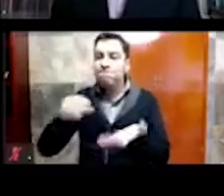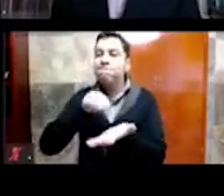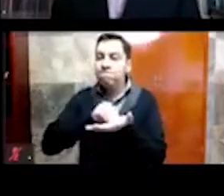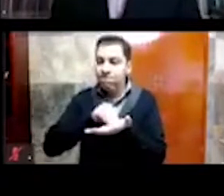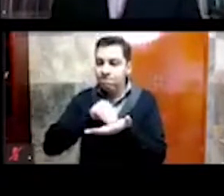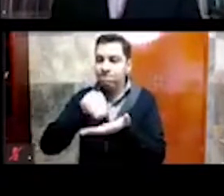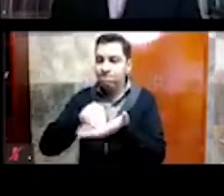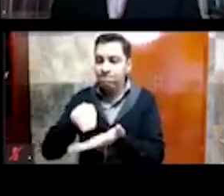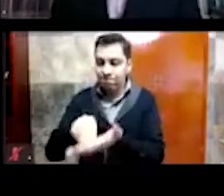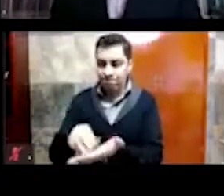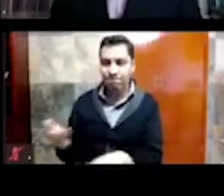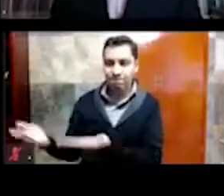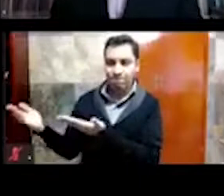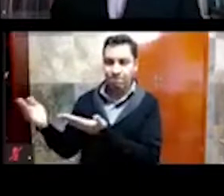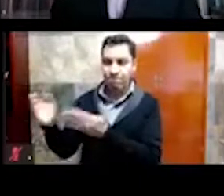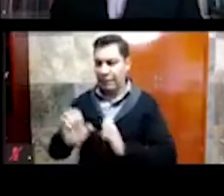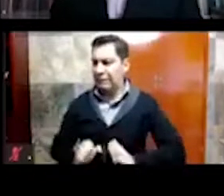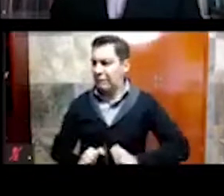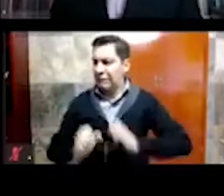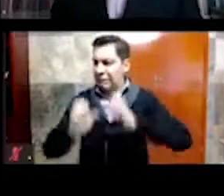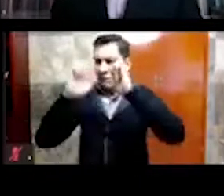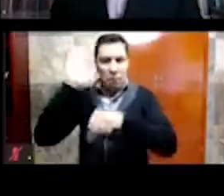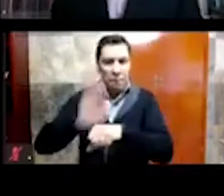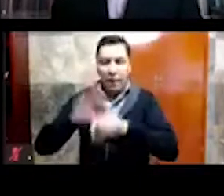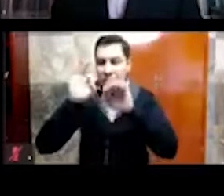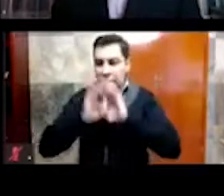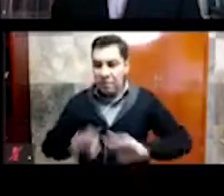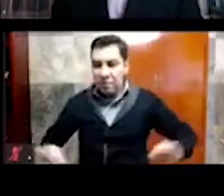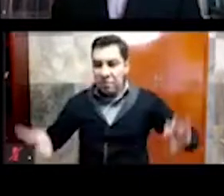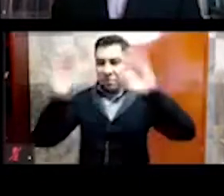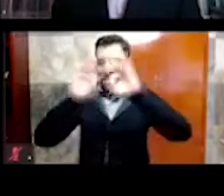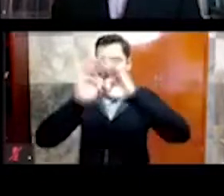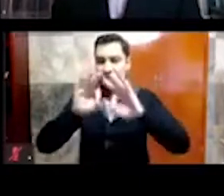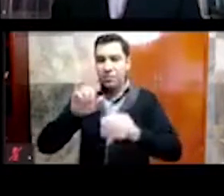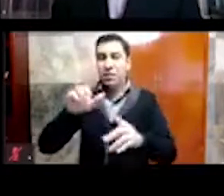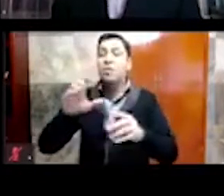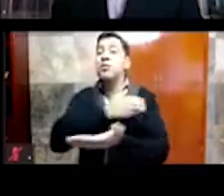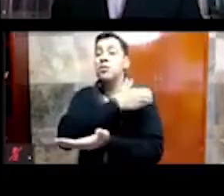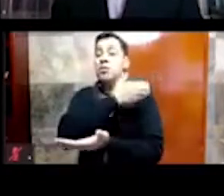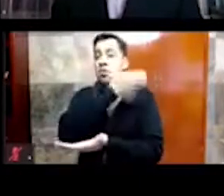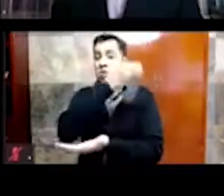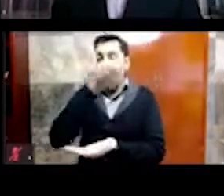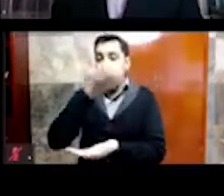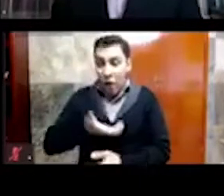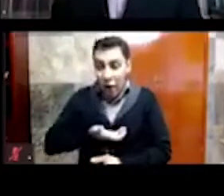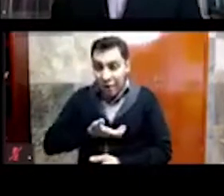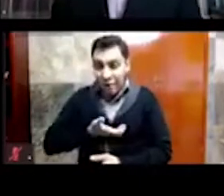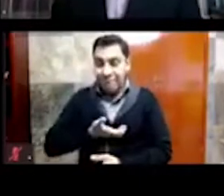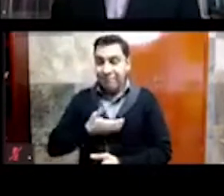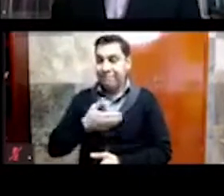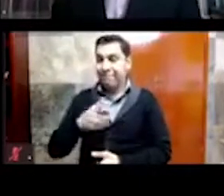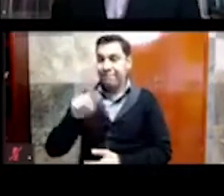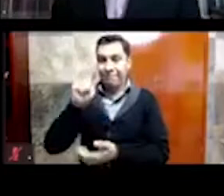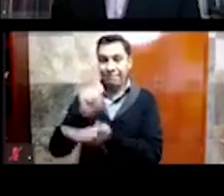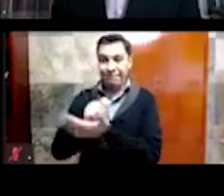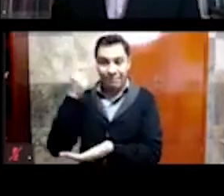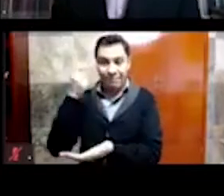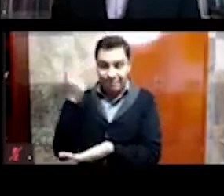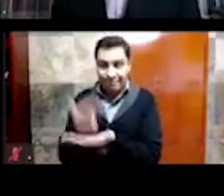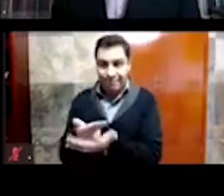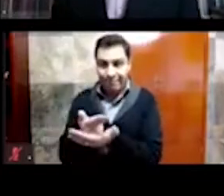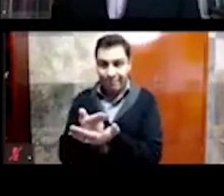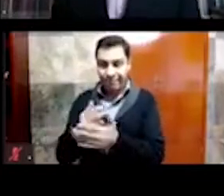edificio más emblemático de la ciudad de Tenochtitlán, el Templo Mayor, que tenía en la parte superior, sus